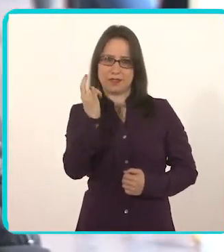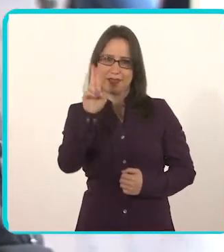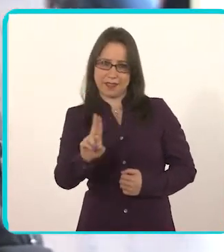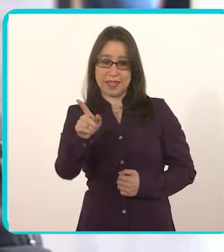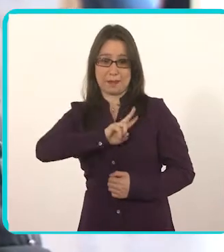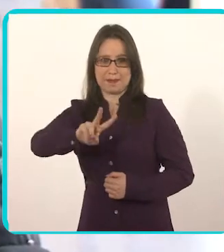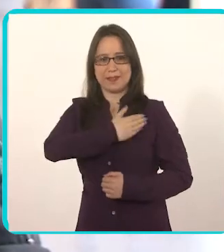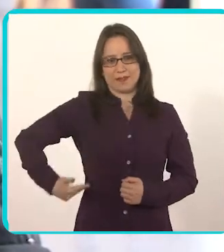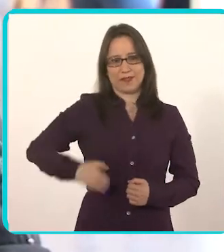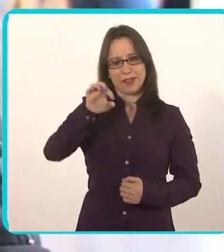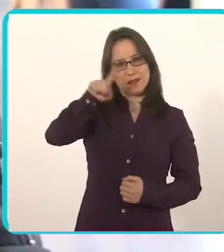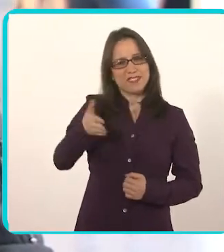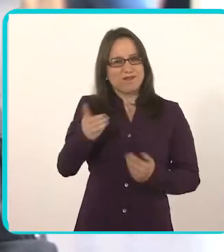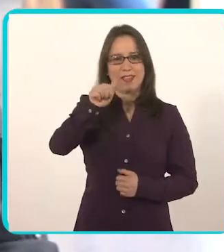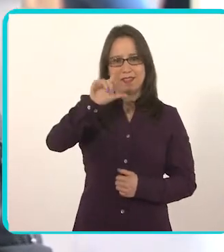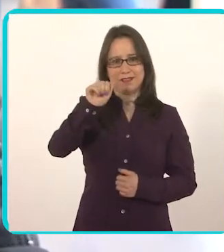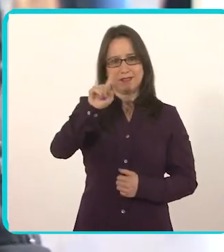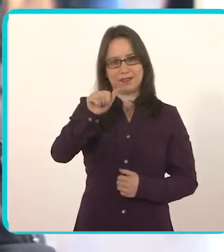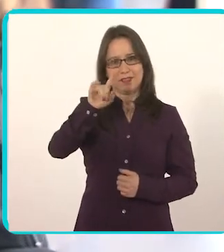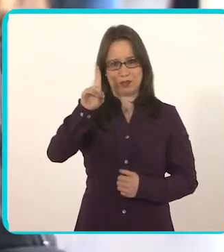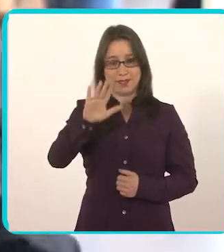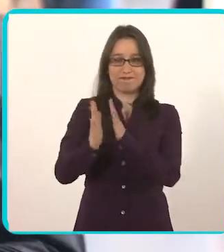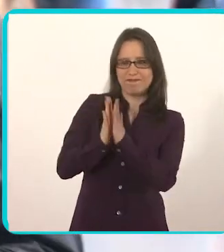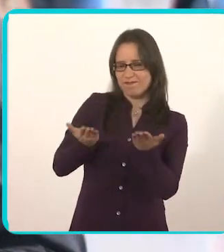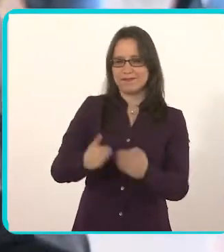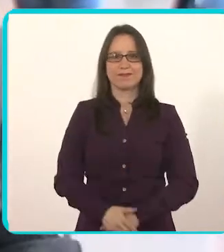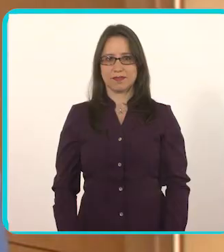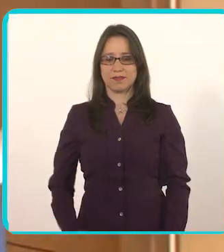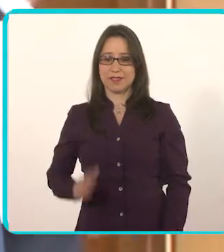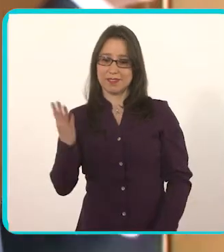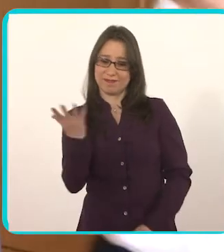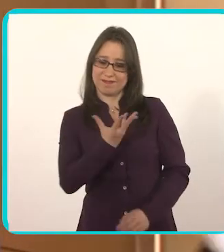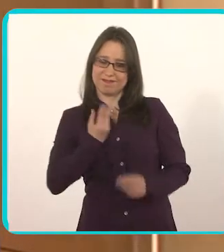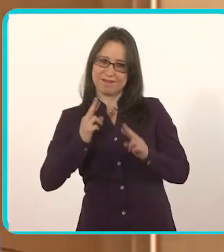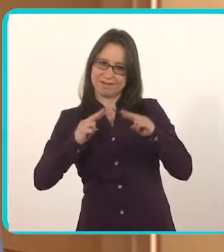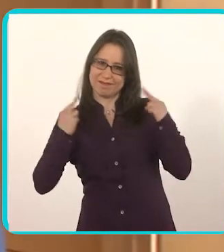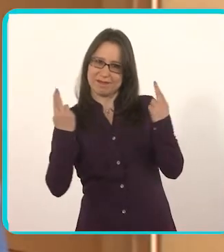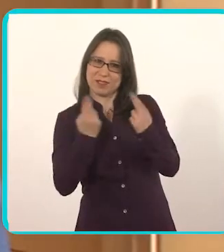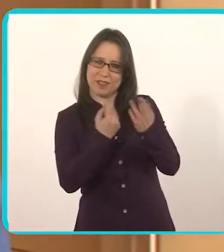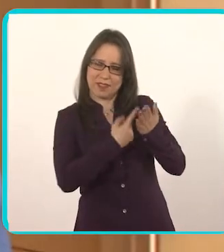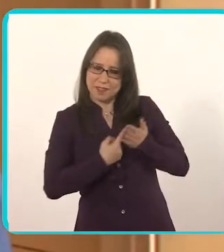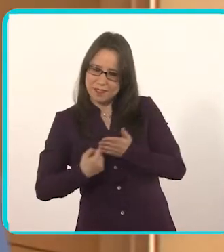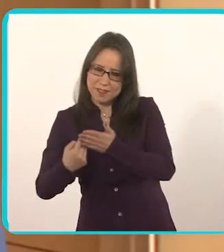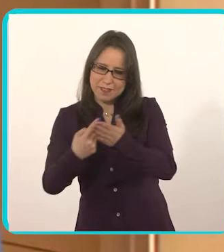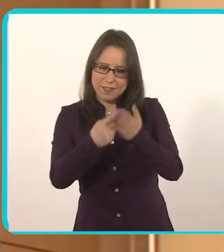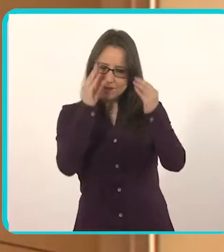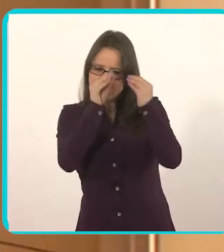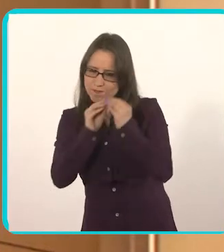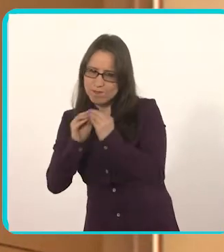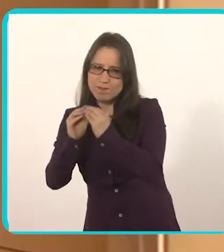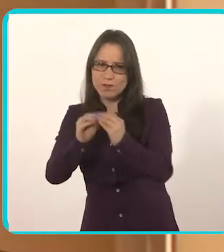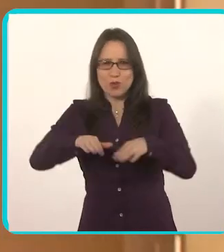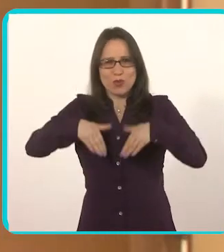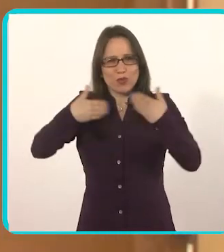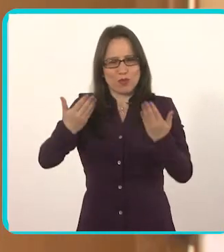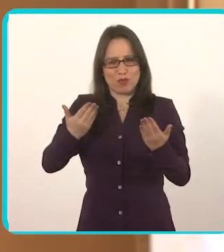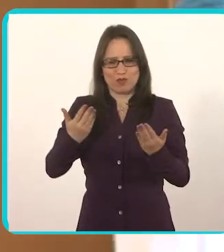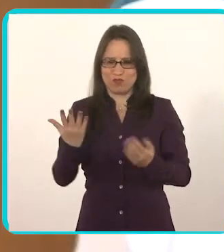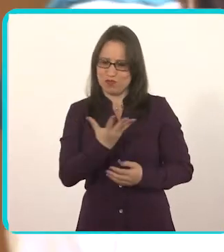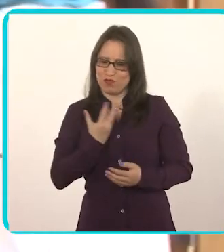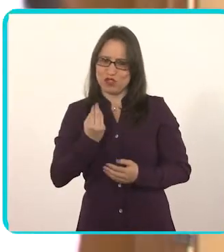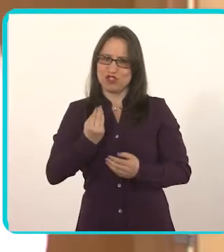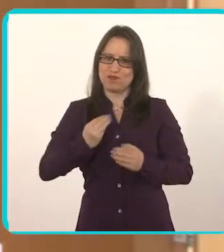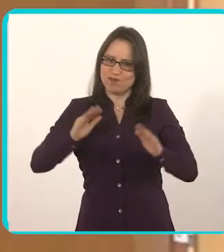Velázquez, vicepresidente de la EPS Alianza Salud y esto nos dijo. Estamos aquí haciendo un consenso sobre cómo